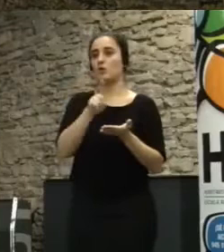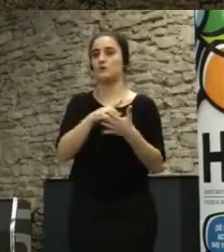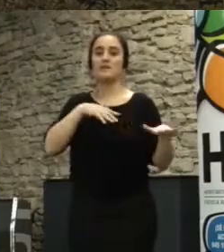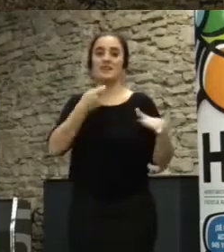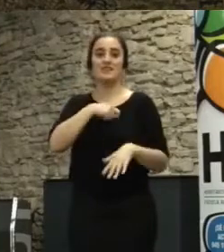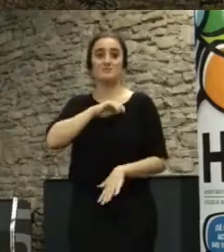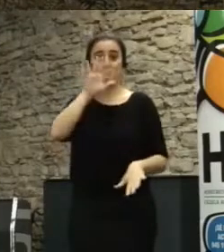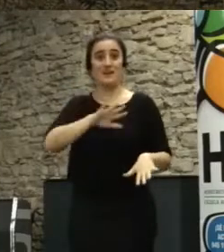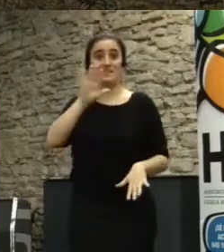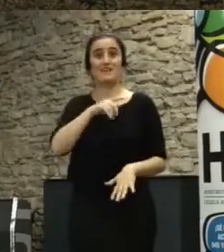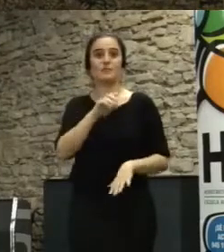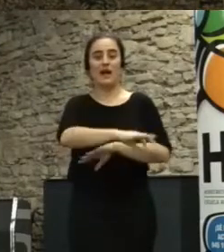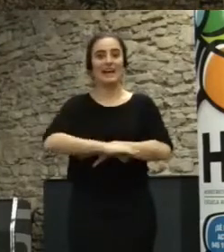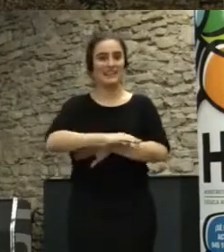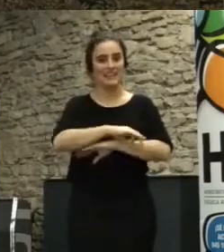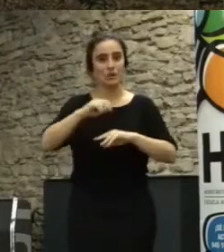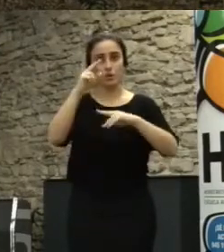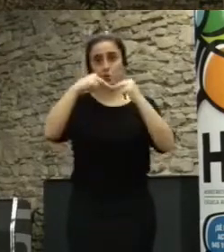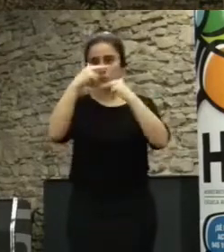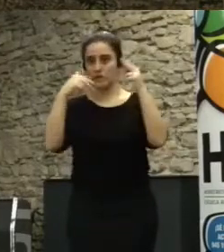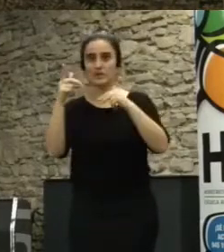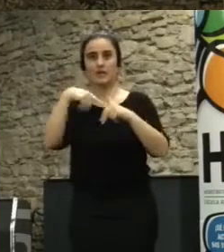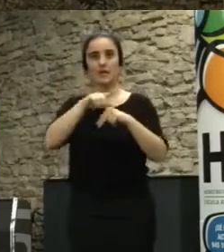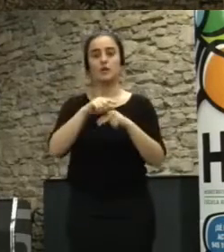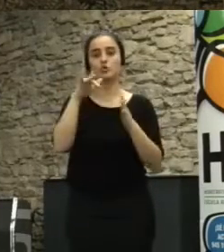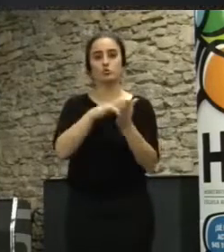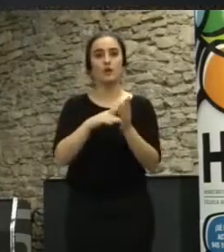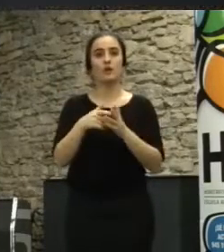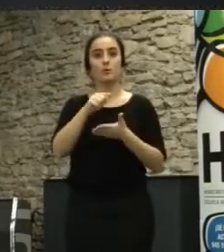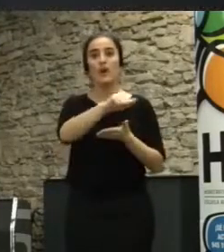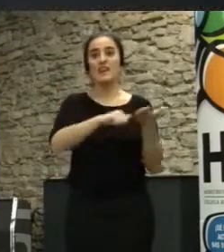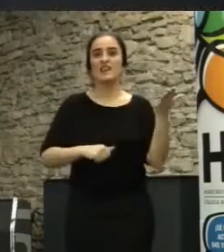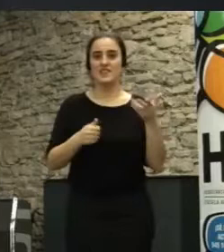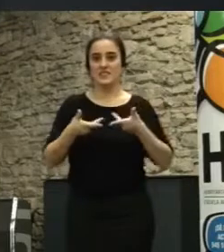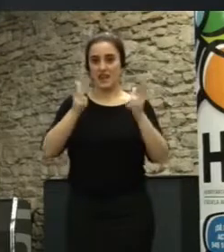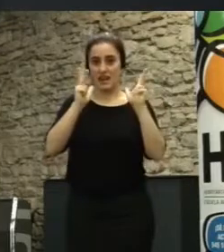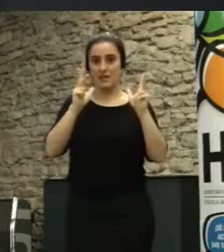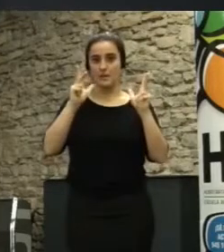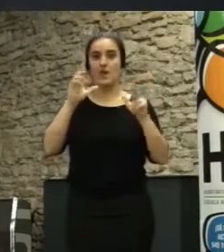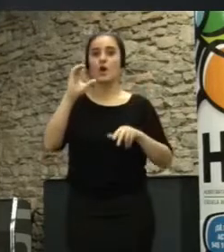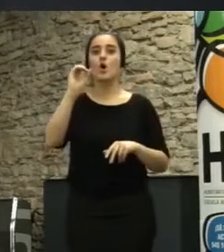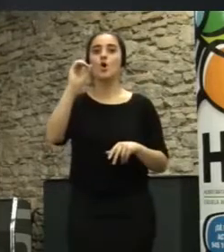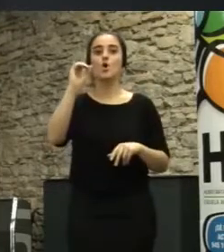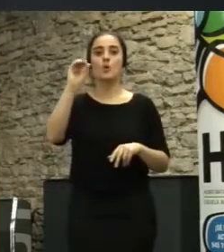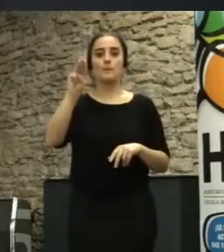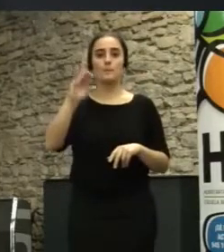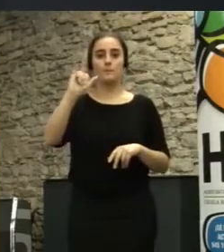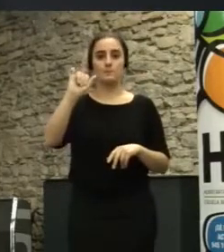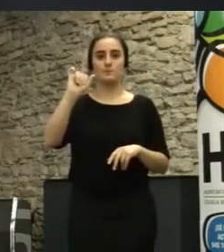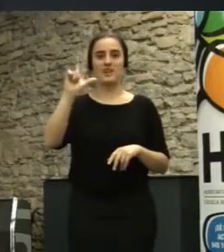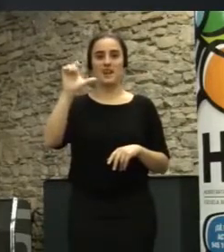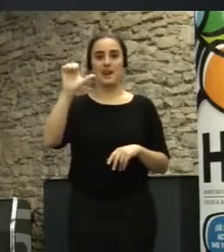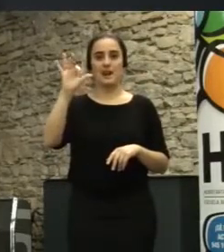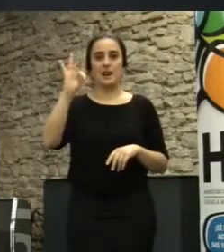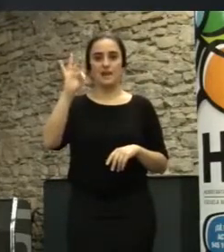España de arquitectos urbanistas que trabajan licencias libres Creative Commons Copilev es de los primeros lugares del mundo hace más de